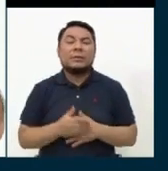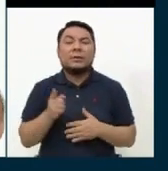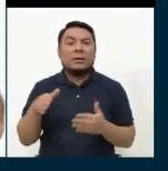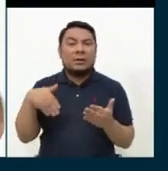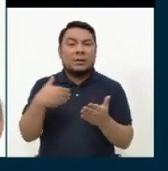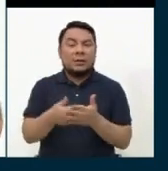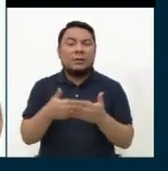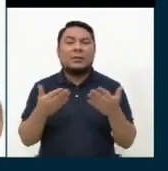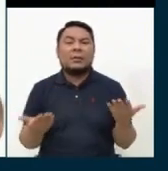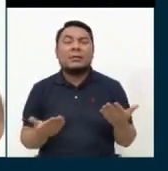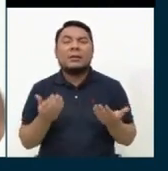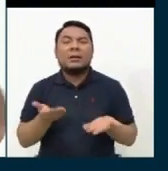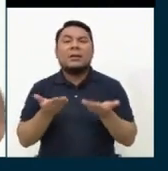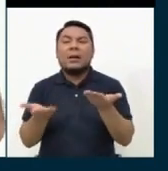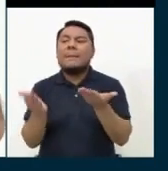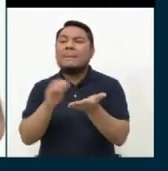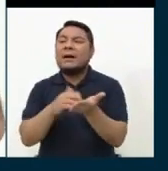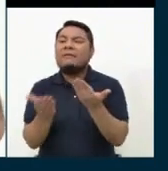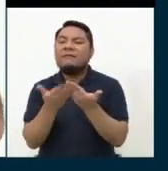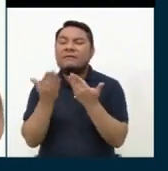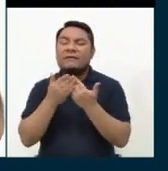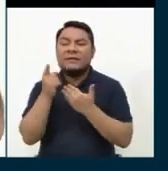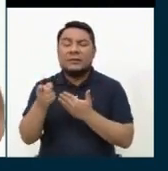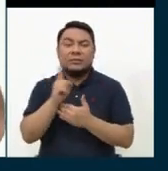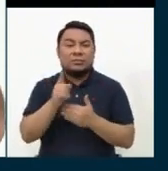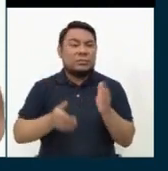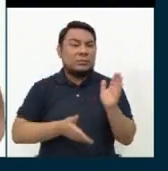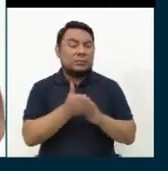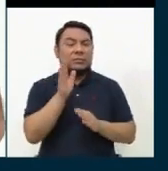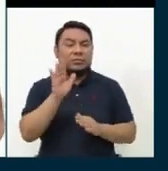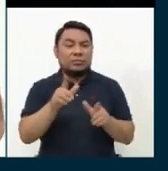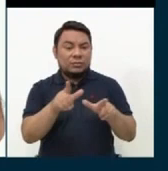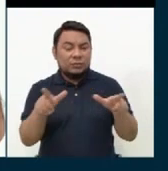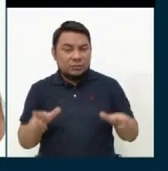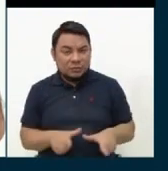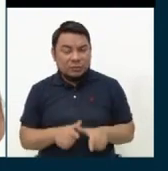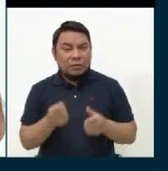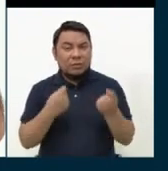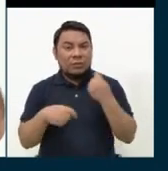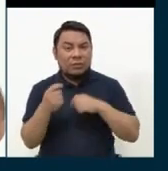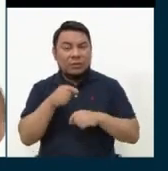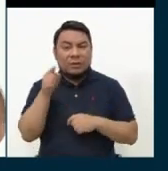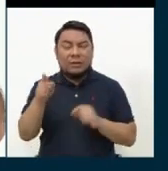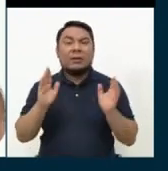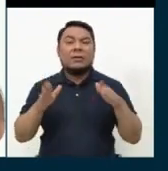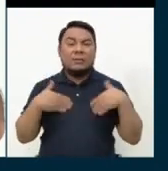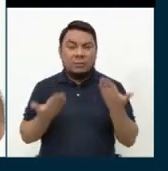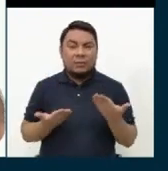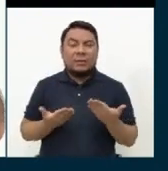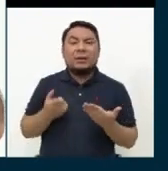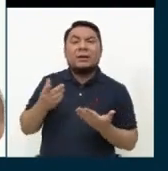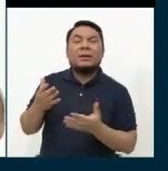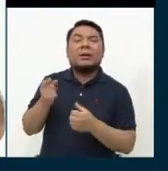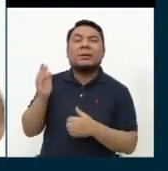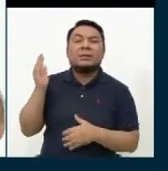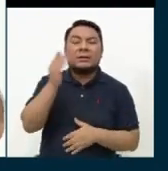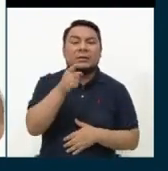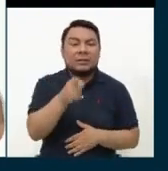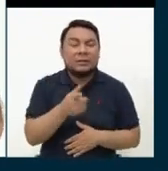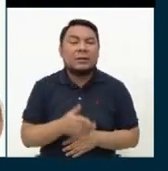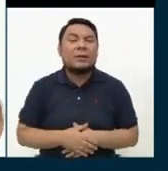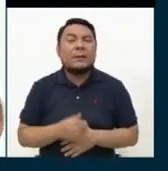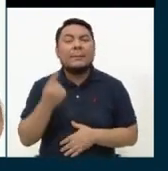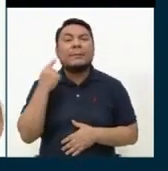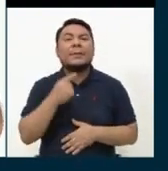llegar a darle más facilidad para que sin moverse de sus establecimientos comerciales, ellos puedan recurrir a ese medio